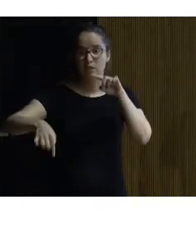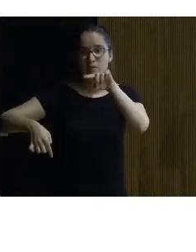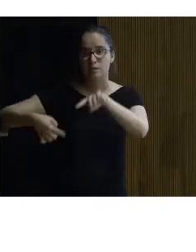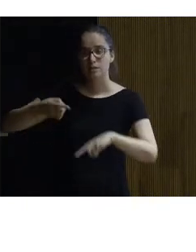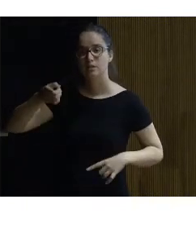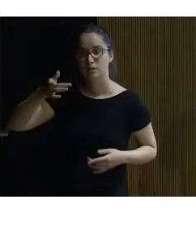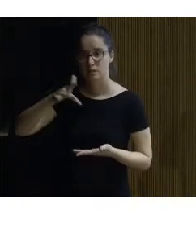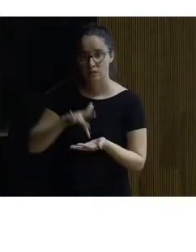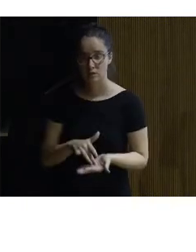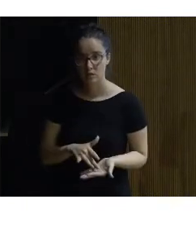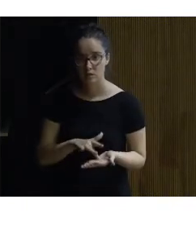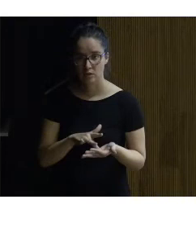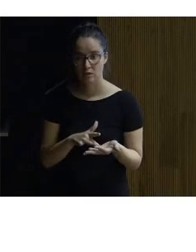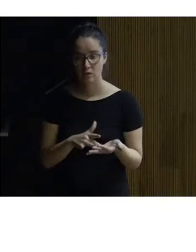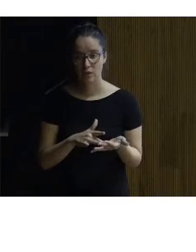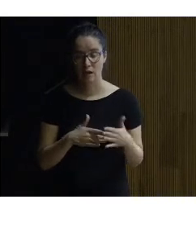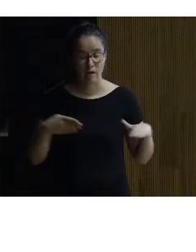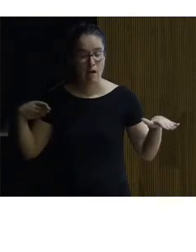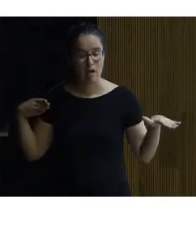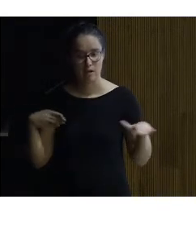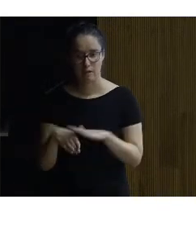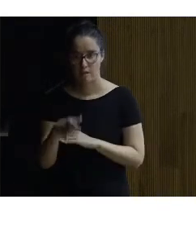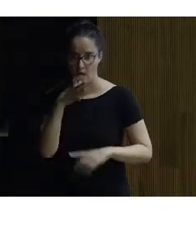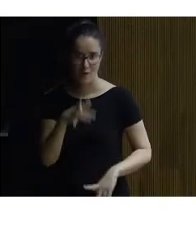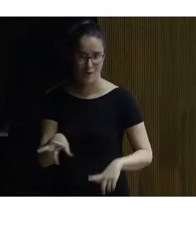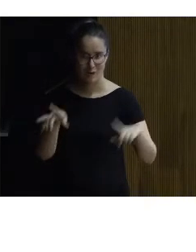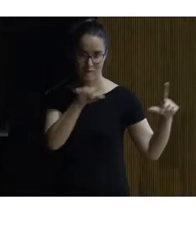a justo donde está la entrada ahora la verán